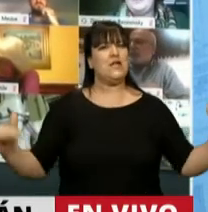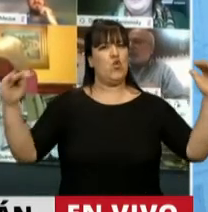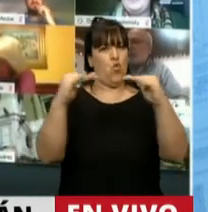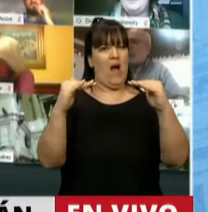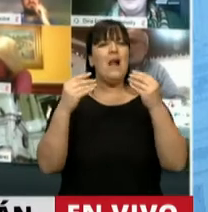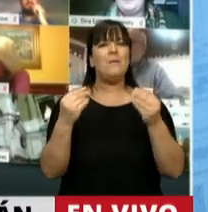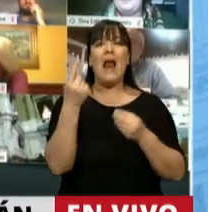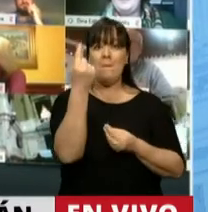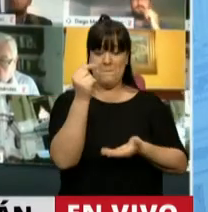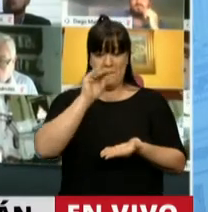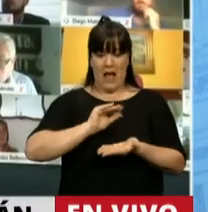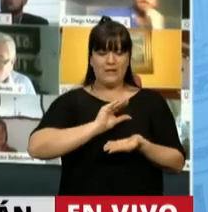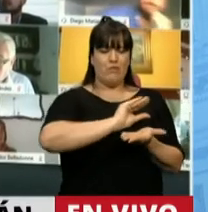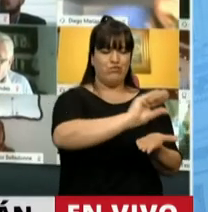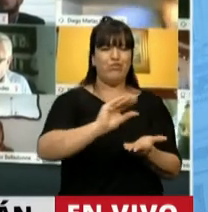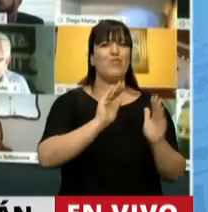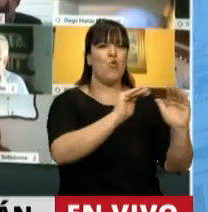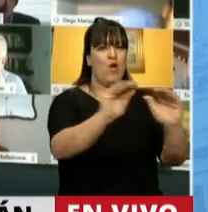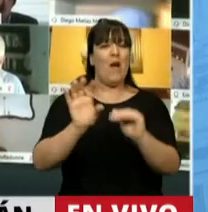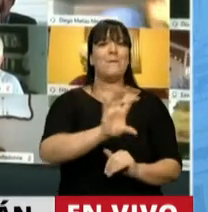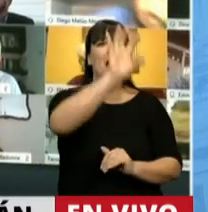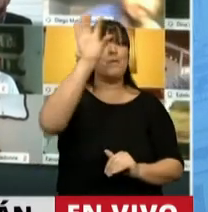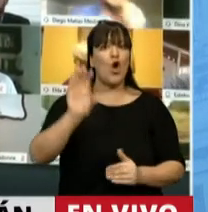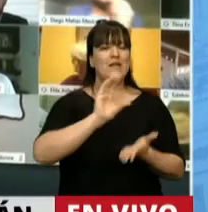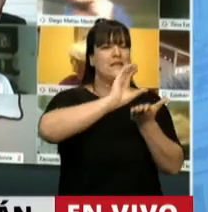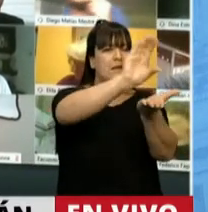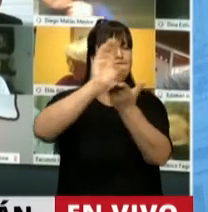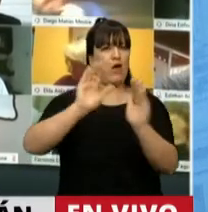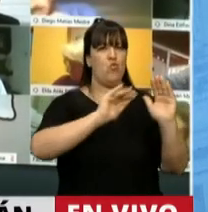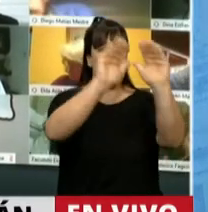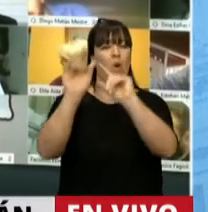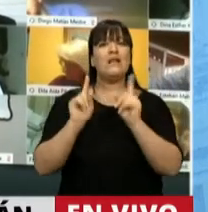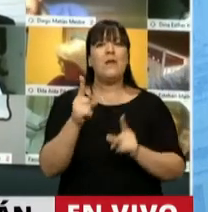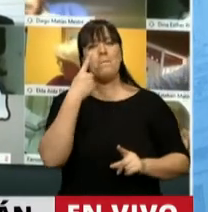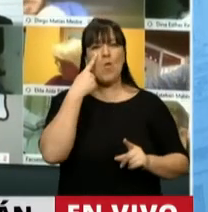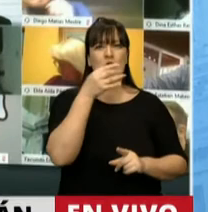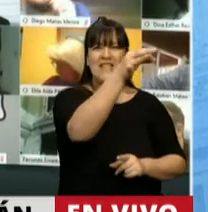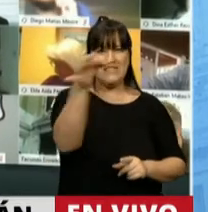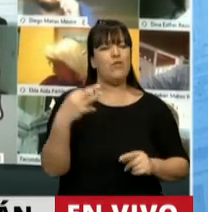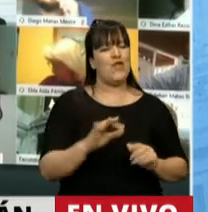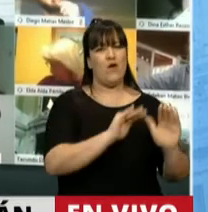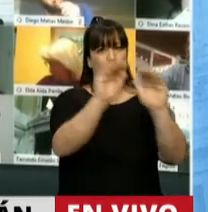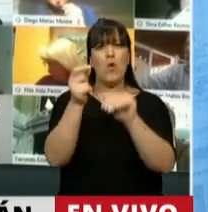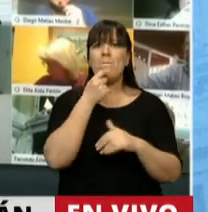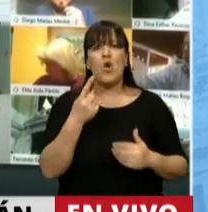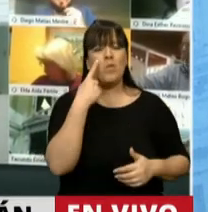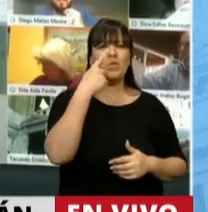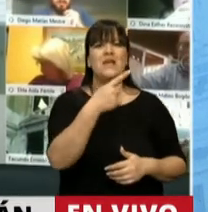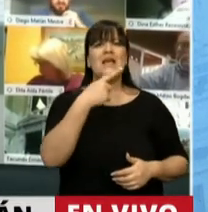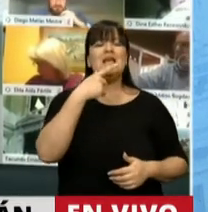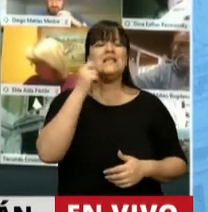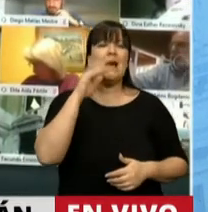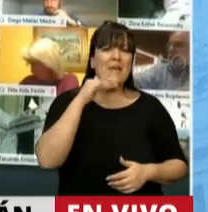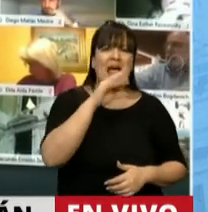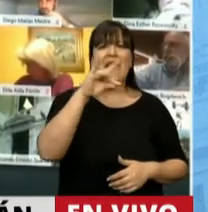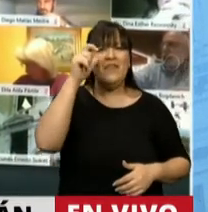en la distribución de los recursos para las provincias y los municipios. Por ejemplo, el municipio de San Miguel de Tucumán,